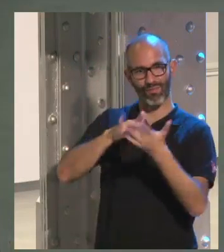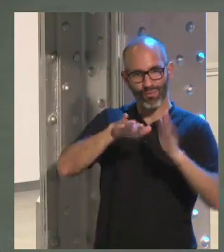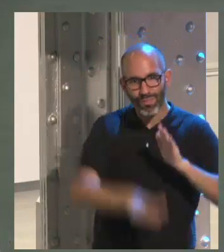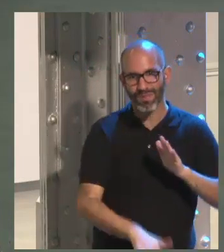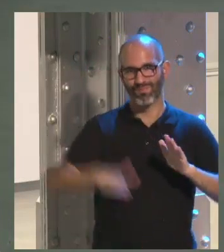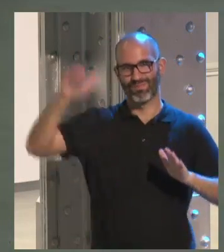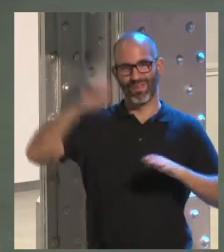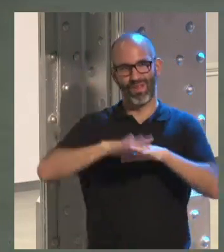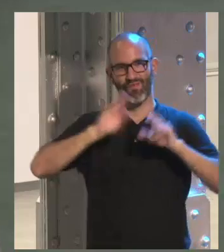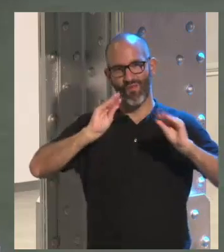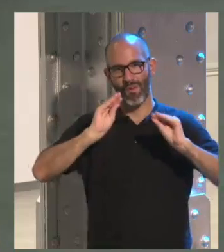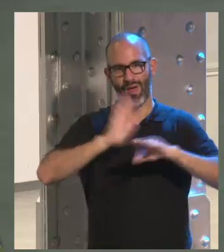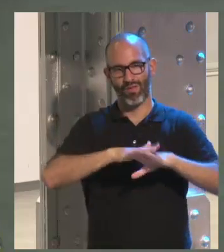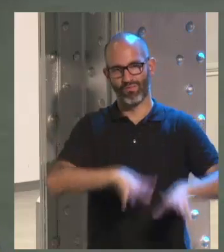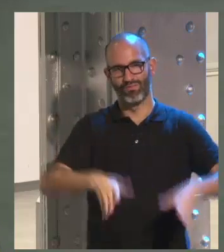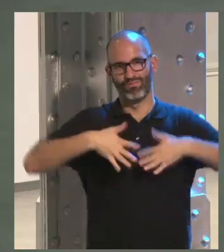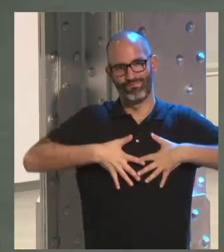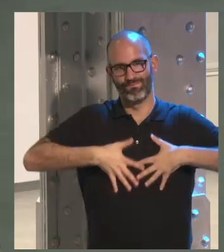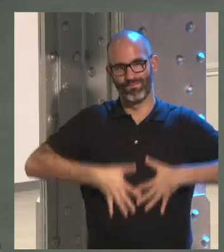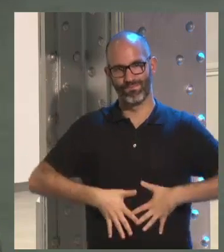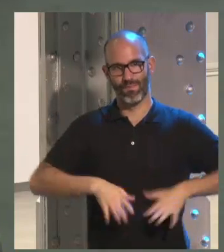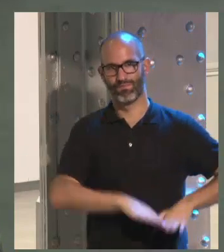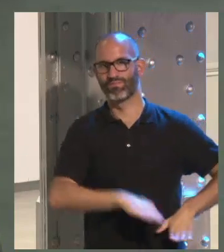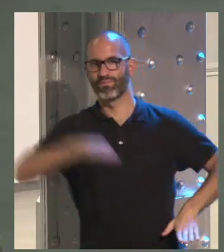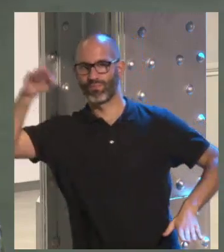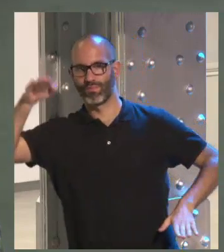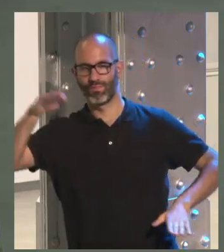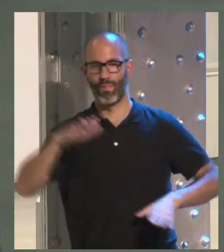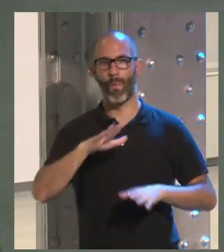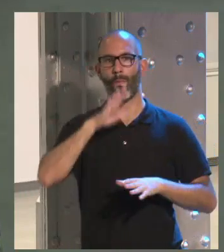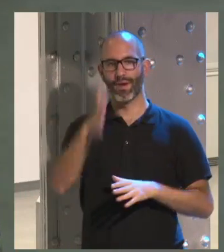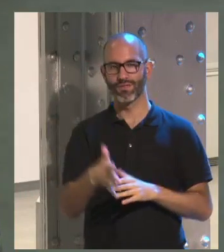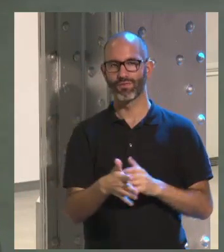formación casi de casa entonces sí que es cierto que